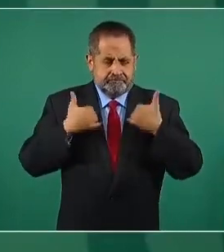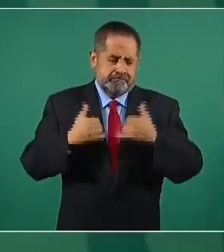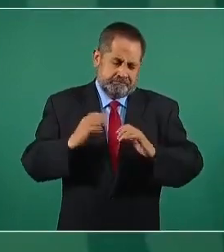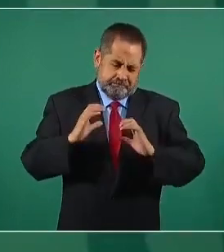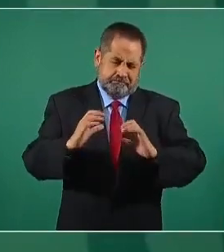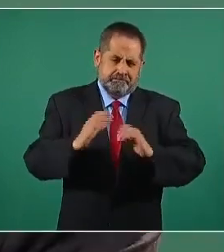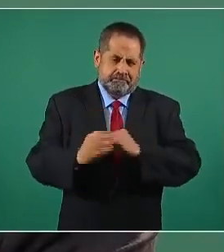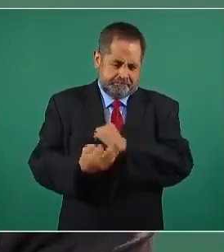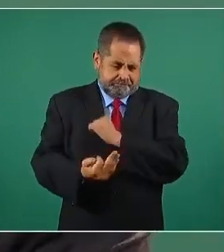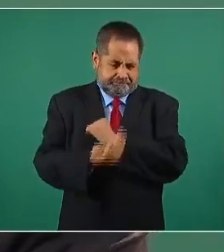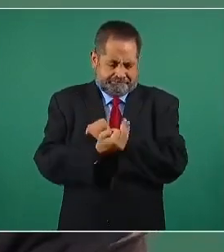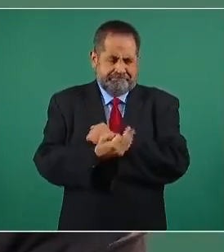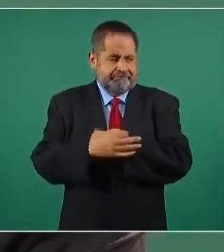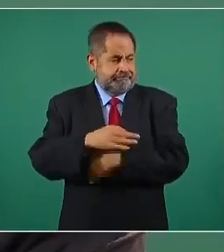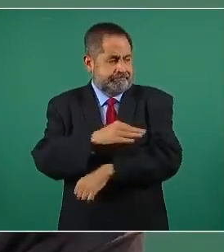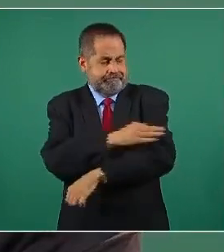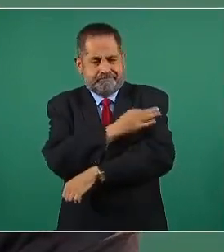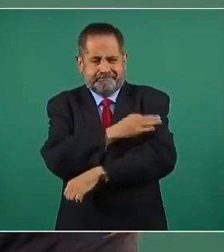cuiden.